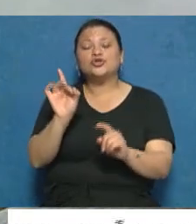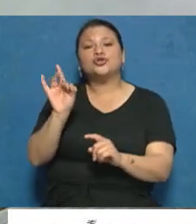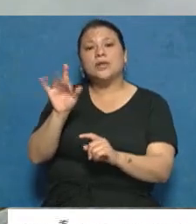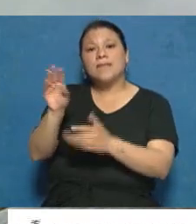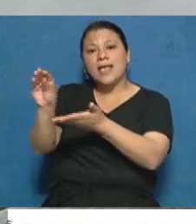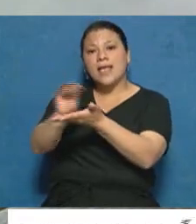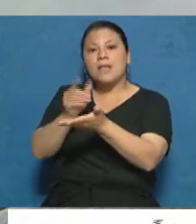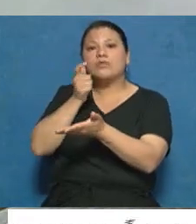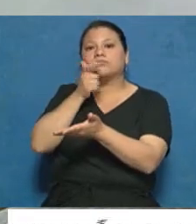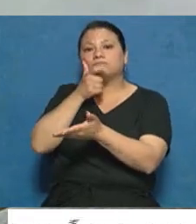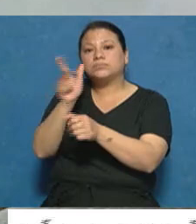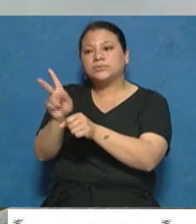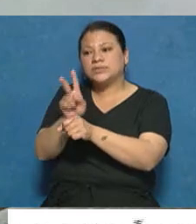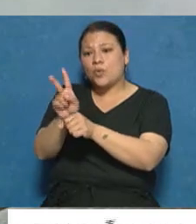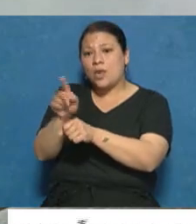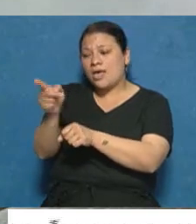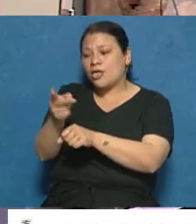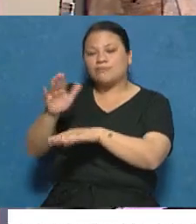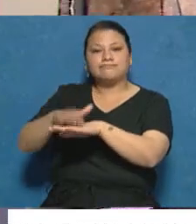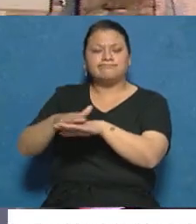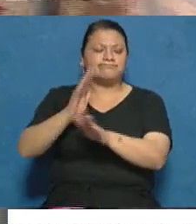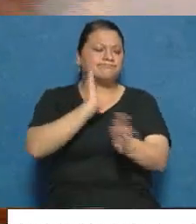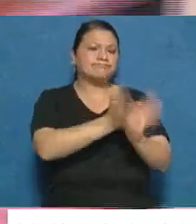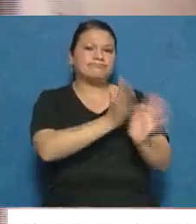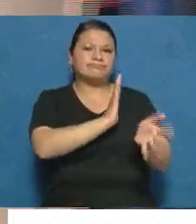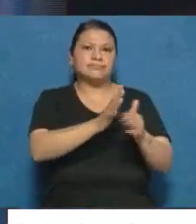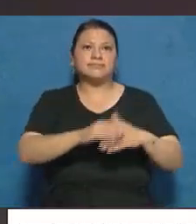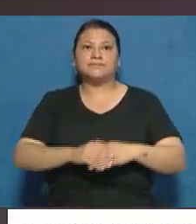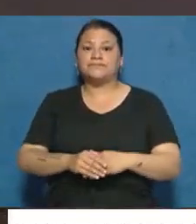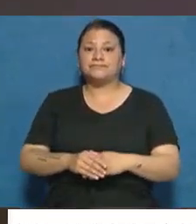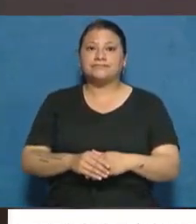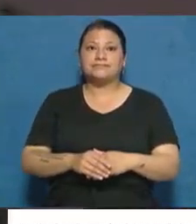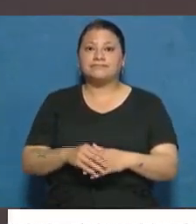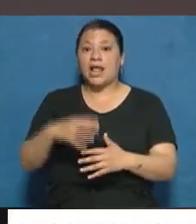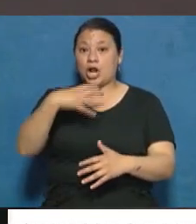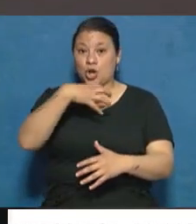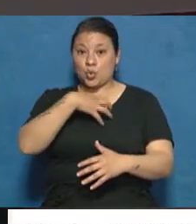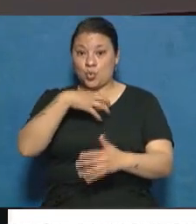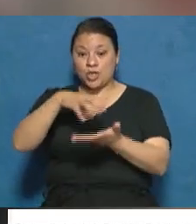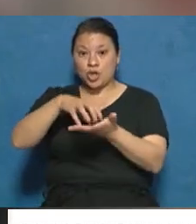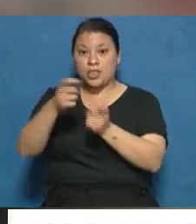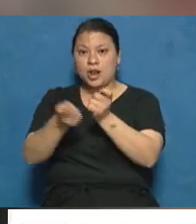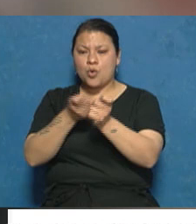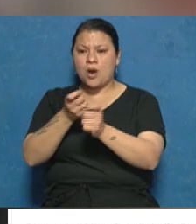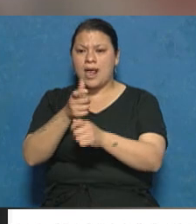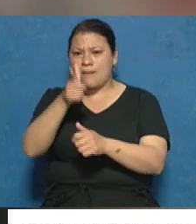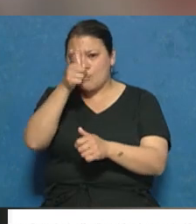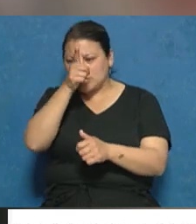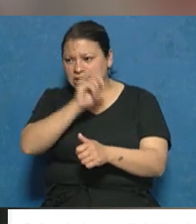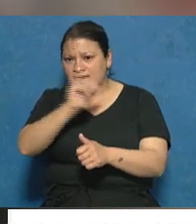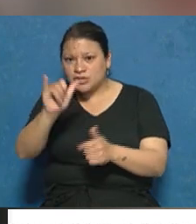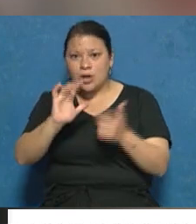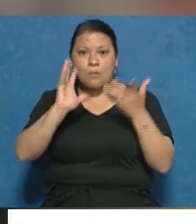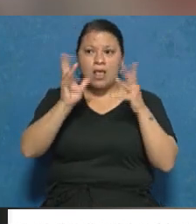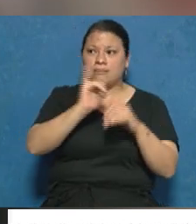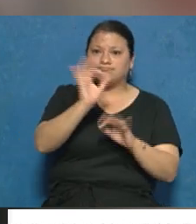Solamente fueron ellos, ellos los que lo golpearon. Tras la golpiza, la gente del lugar no dio aviso ni a la policía ni a la ambulancia. Su